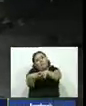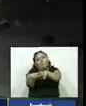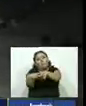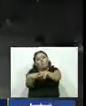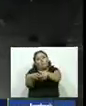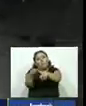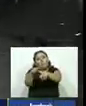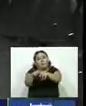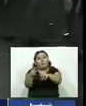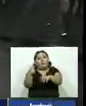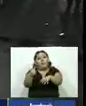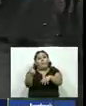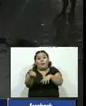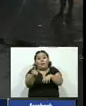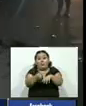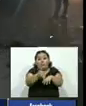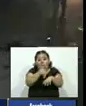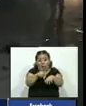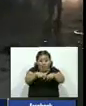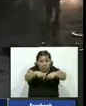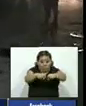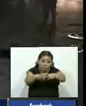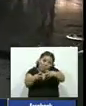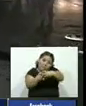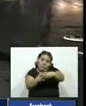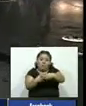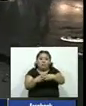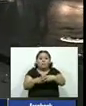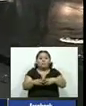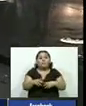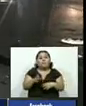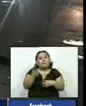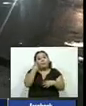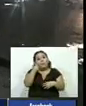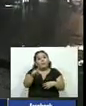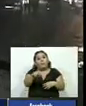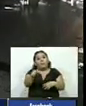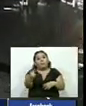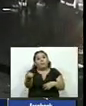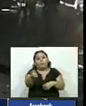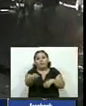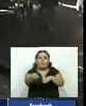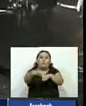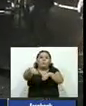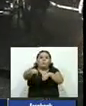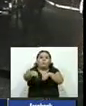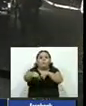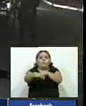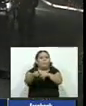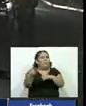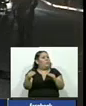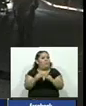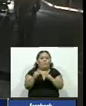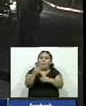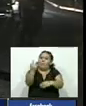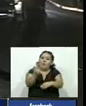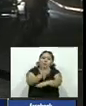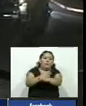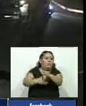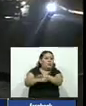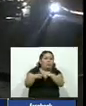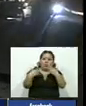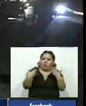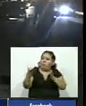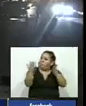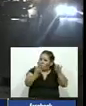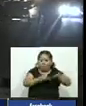la persona que venía en estado de ebriedad y la persona pues con la que impactó estaba bastante lesionada pues ya se lo llevaron